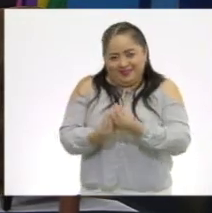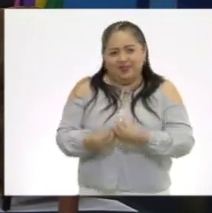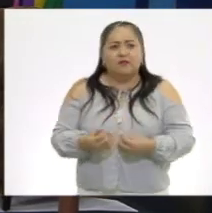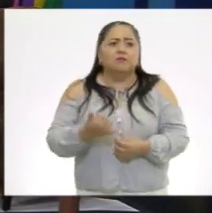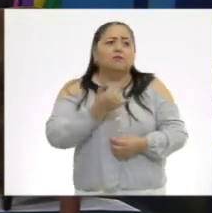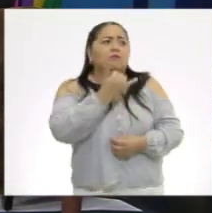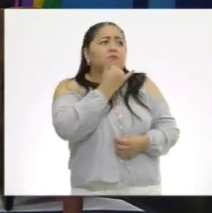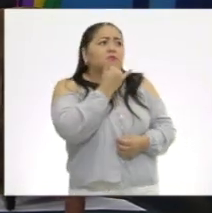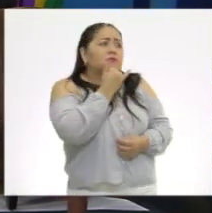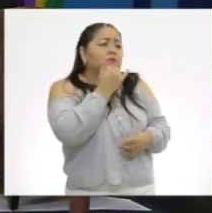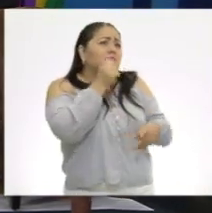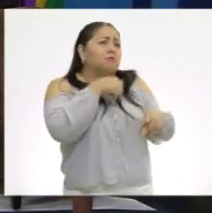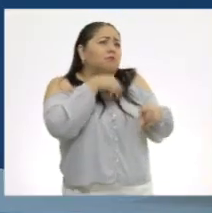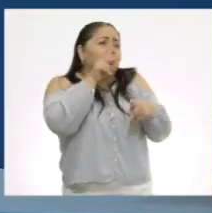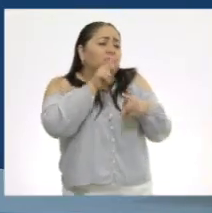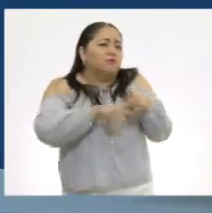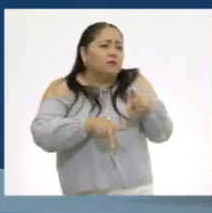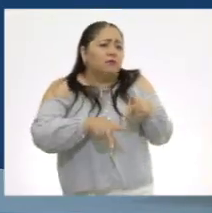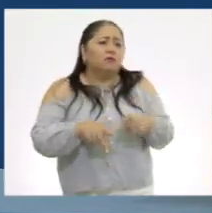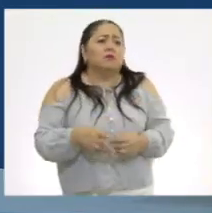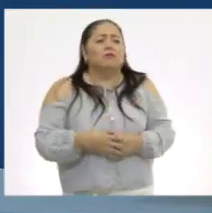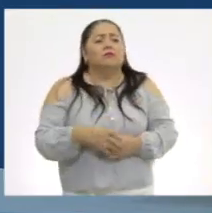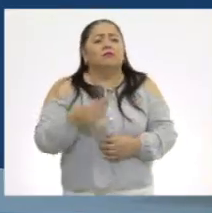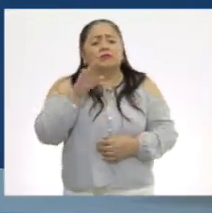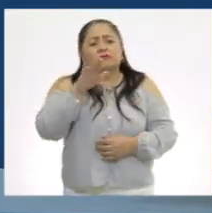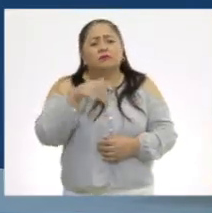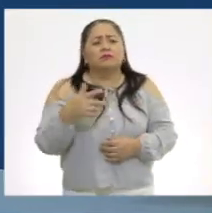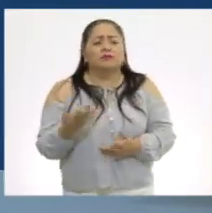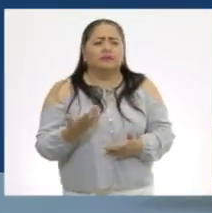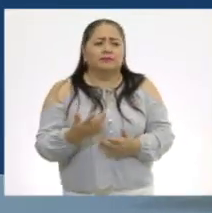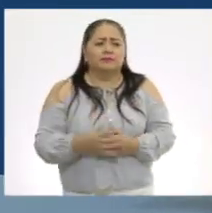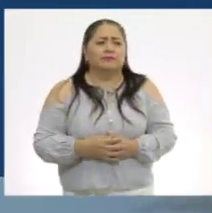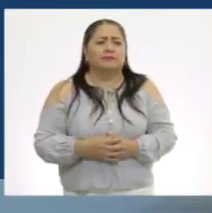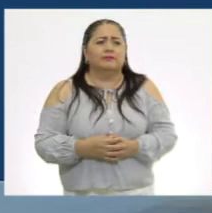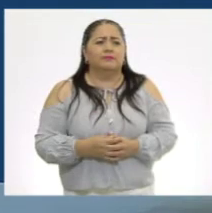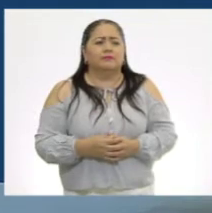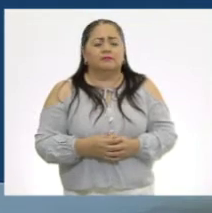Perdón por interrumpirlos, pero es que...